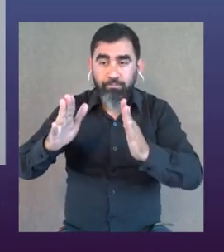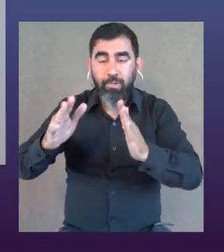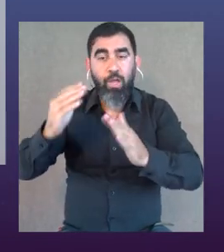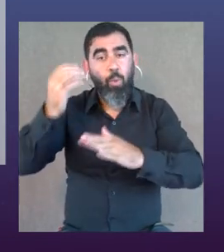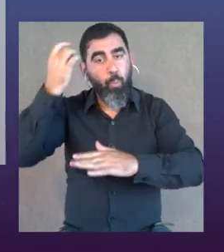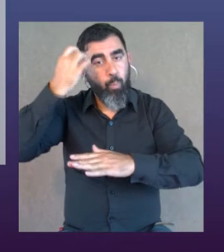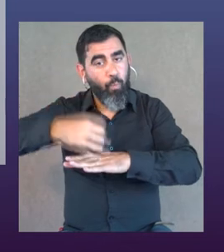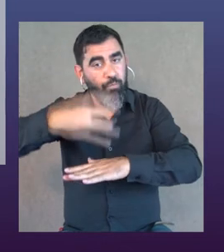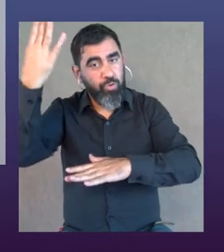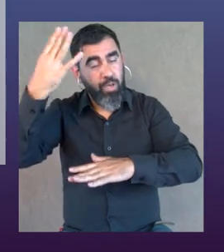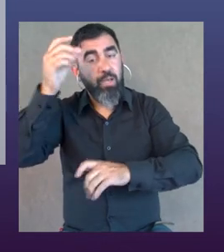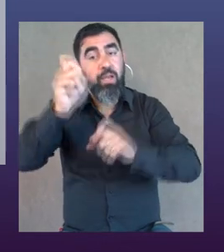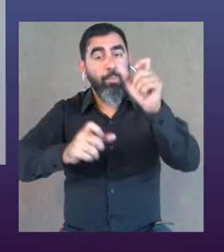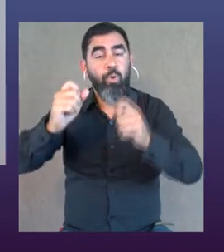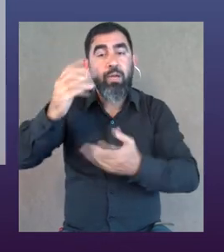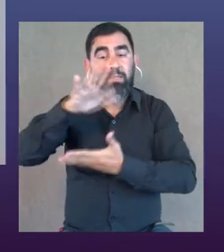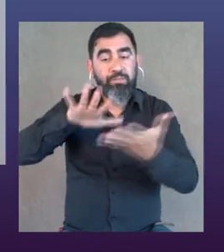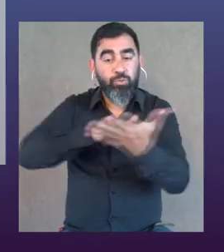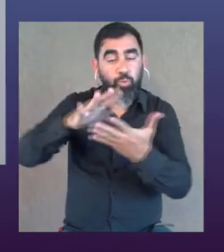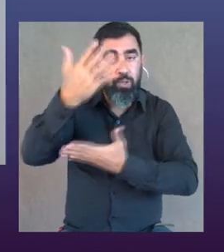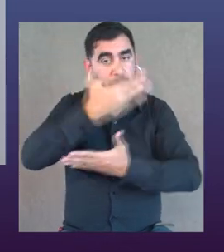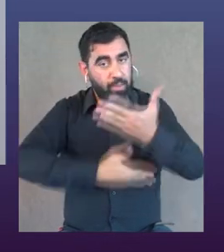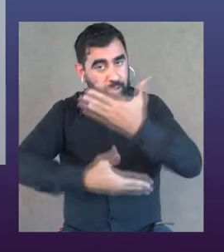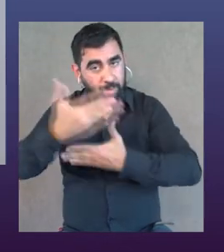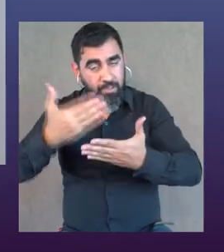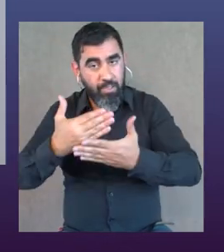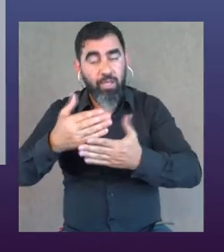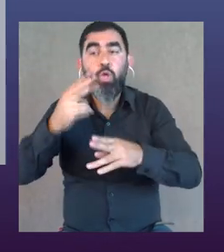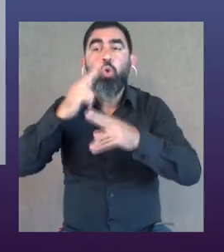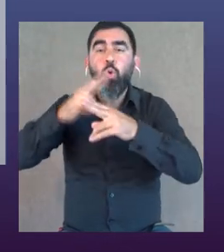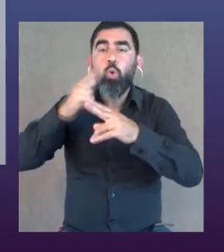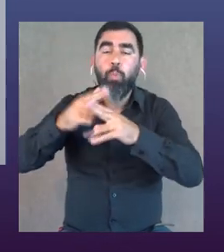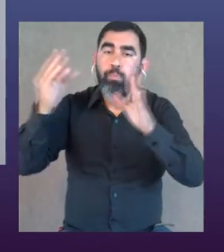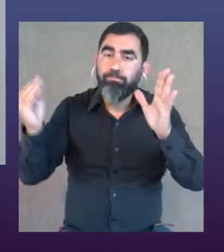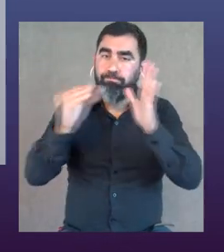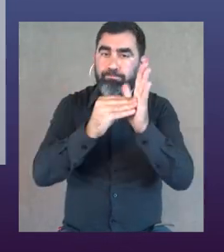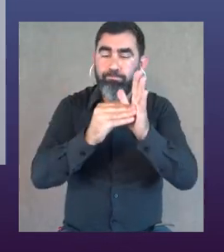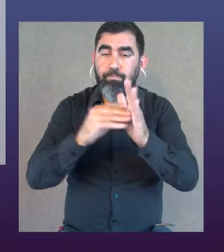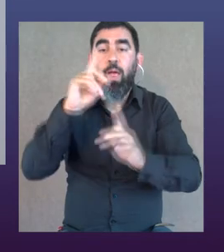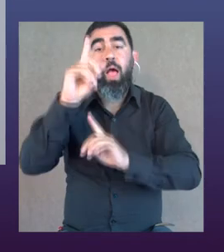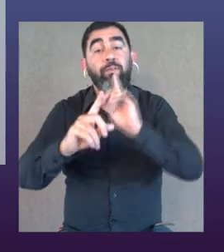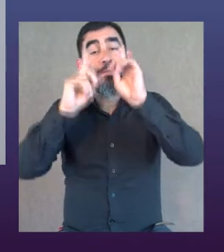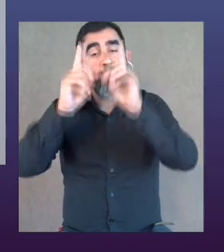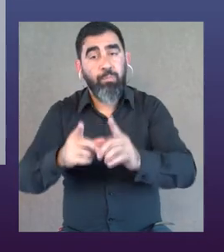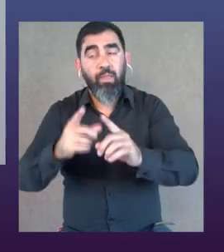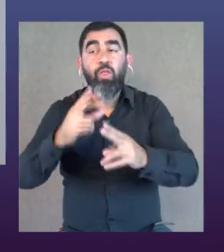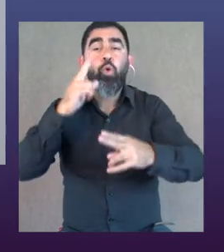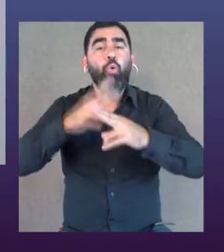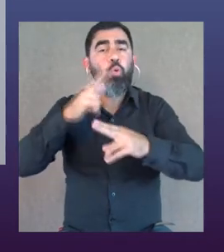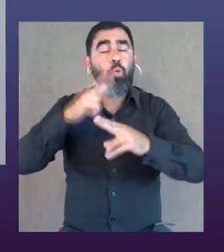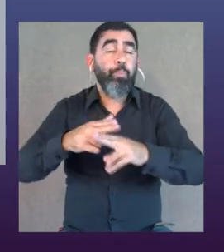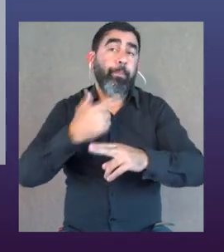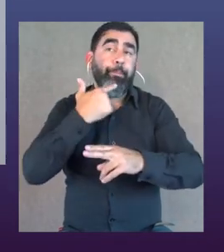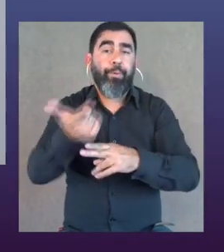está dirigido a las líneas profesionales, a personas en situaciones de discapacidad, a esto, y nombrar. Y a veces hasta